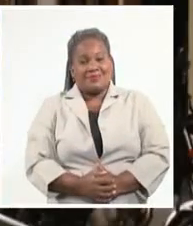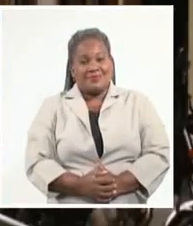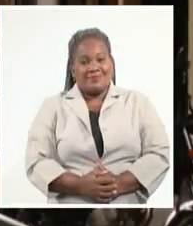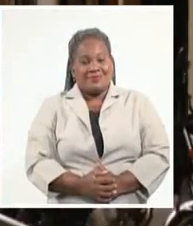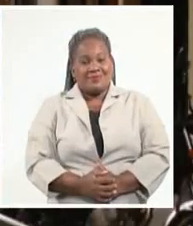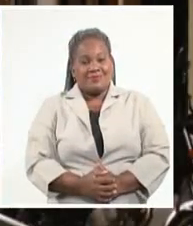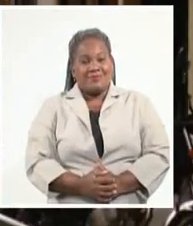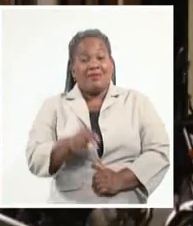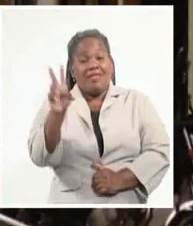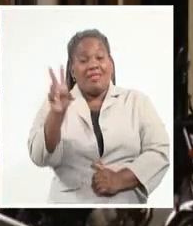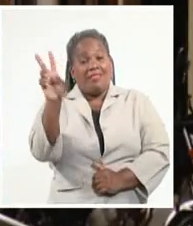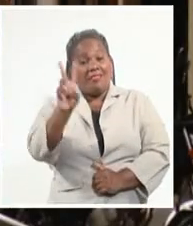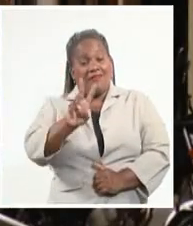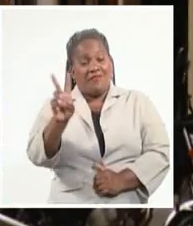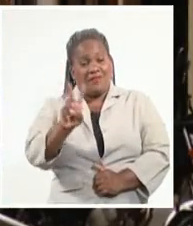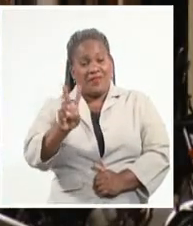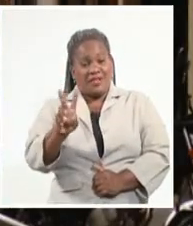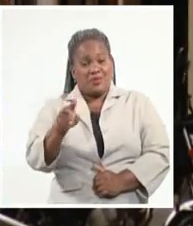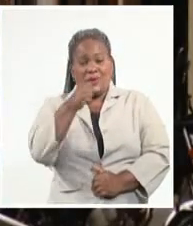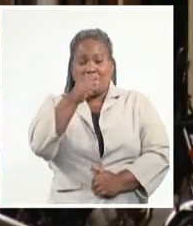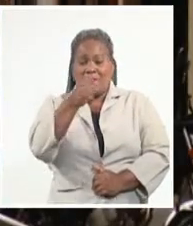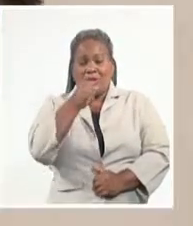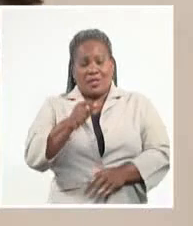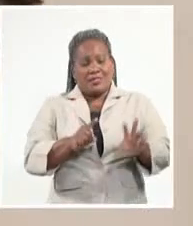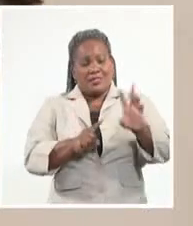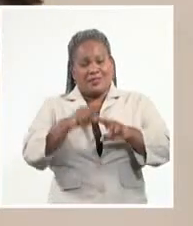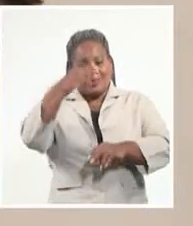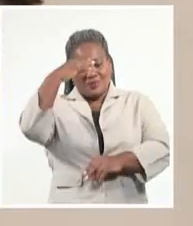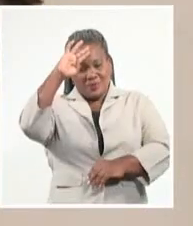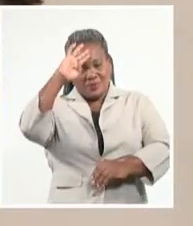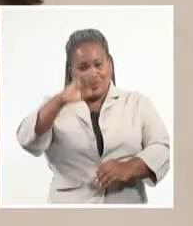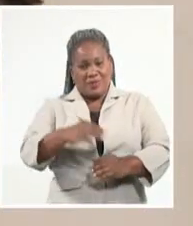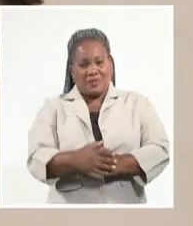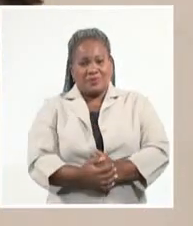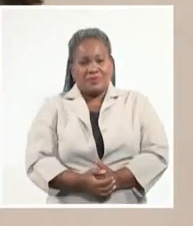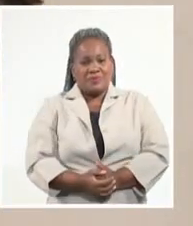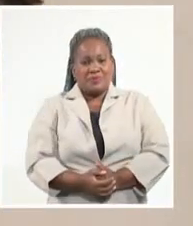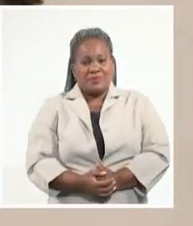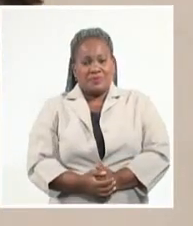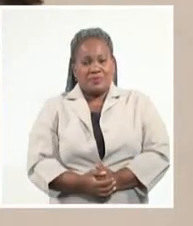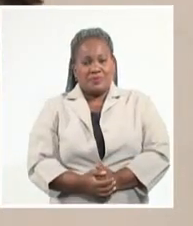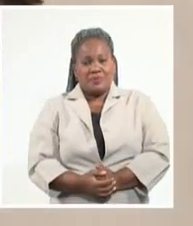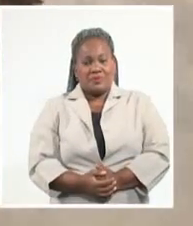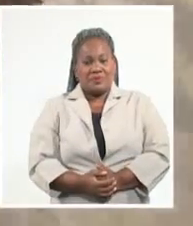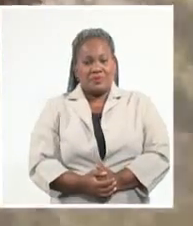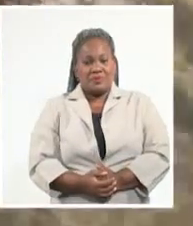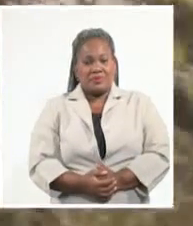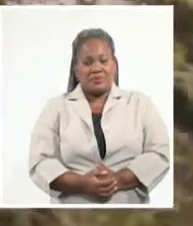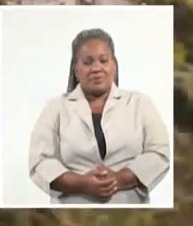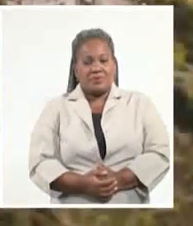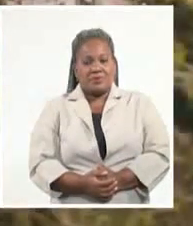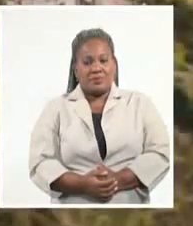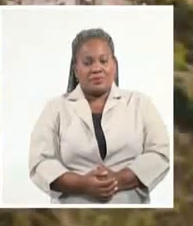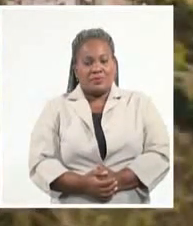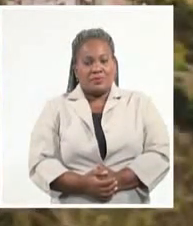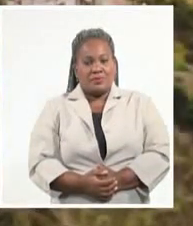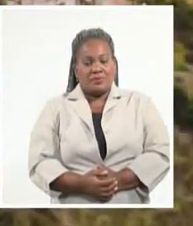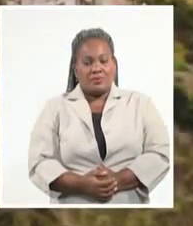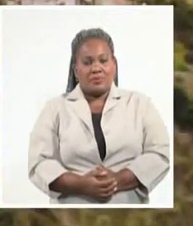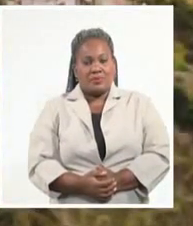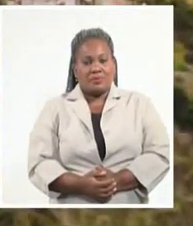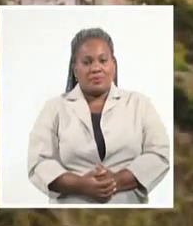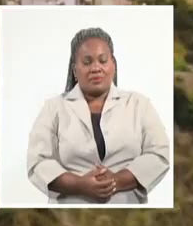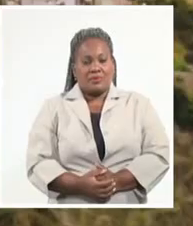Desde Venezuela, Raúl Verdecie, Joan Bárcena y Gianni López Brito, Sistema Informativo de la Televisión